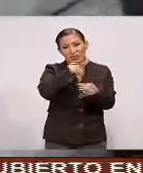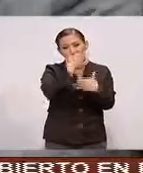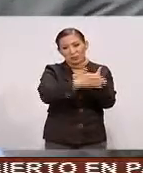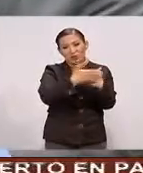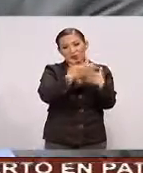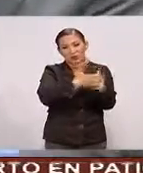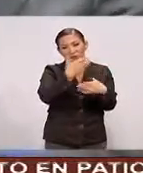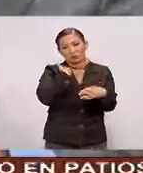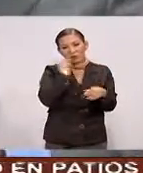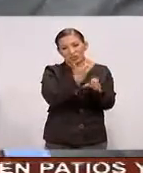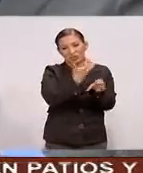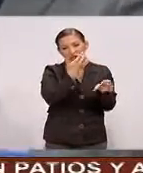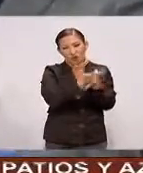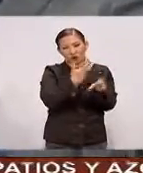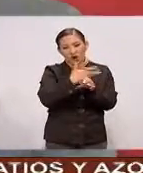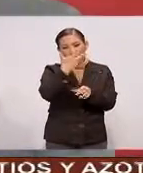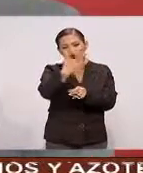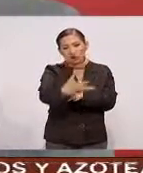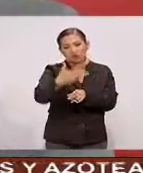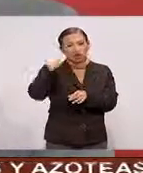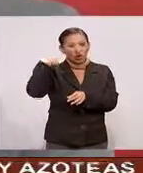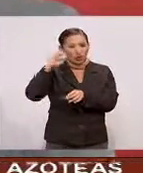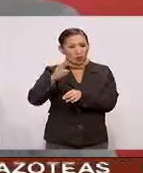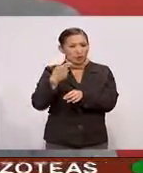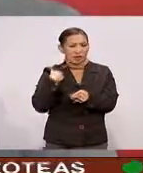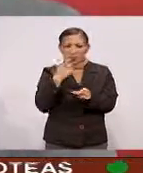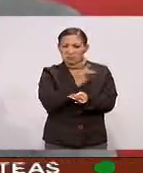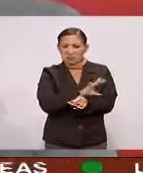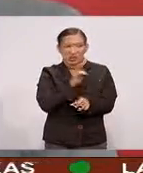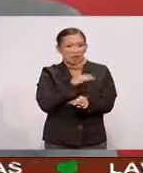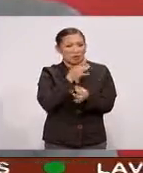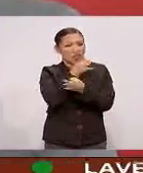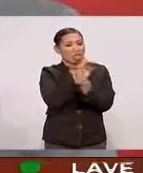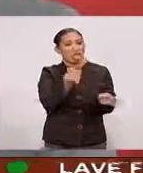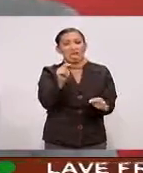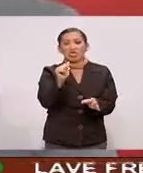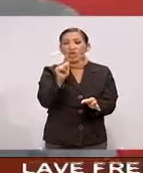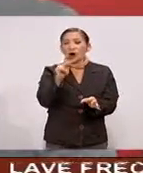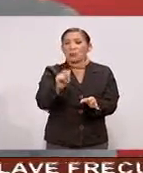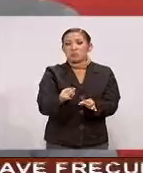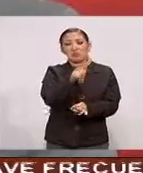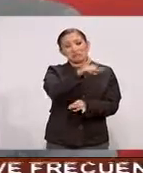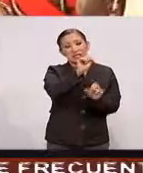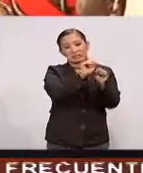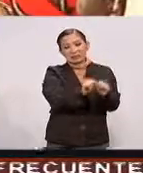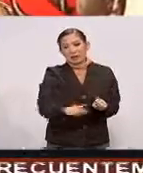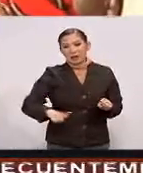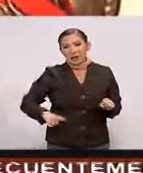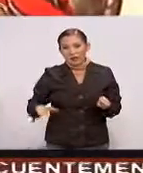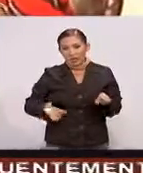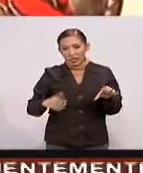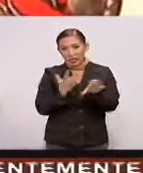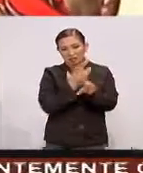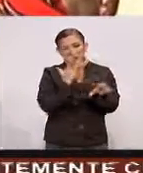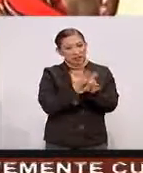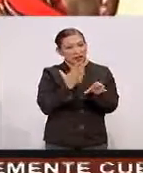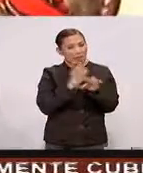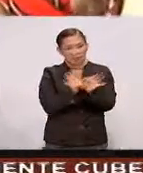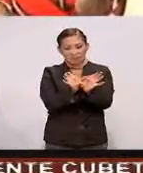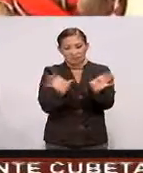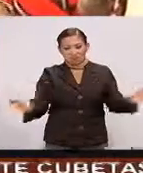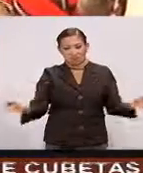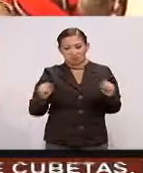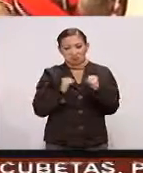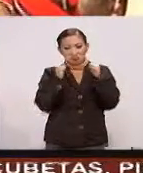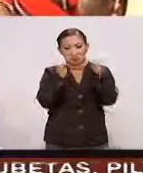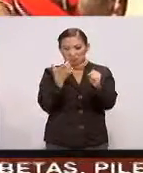próximo 8 de noviembre Dijo que no hay que tener miedo A declaraciones Como las de Trump Ya que el sistema De gobierno estadounidense De separación